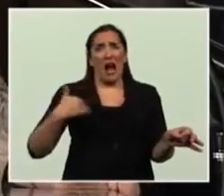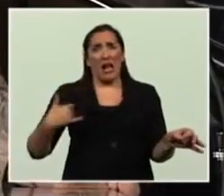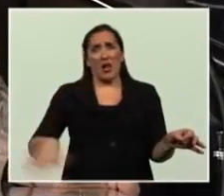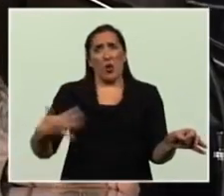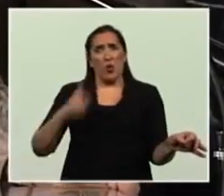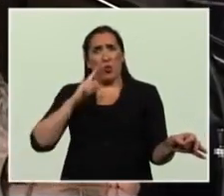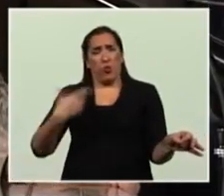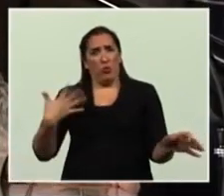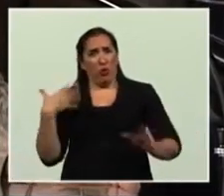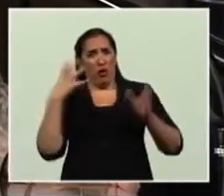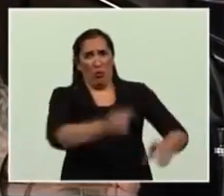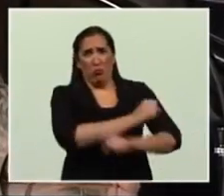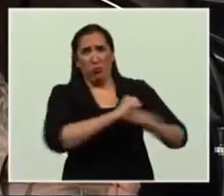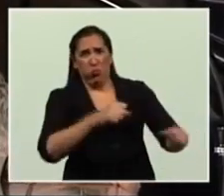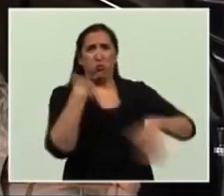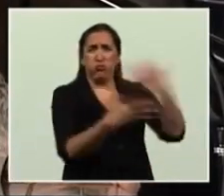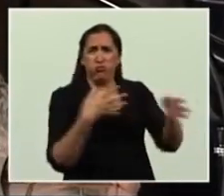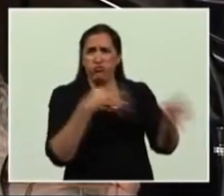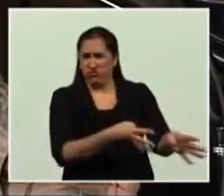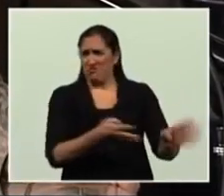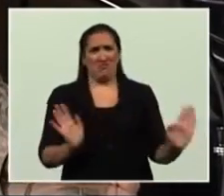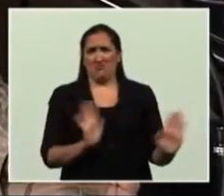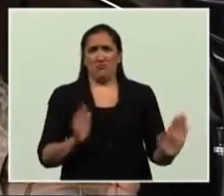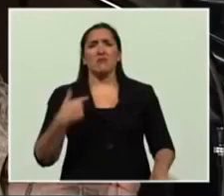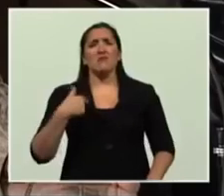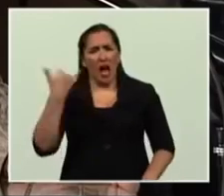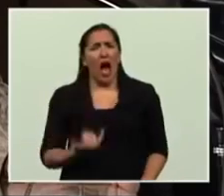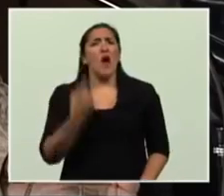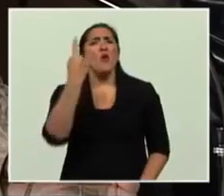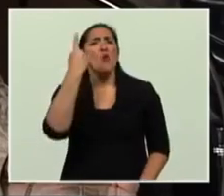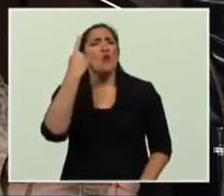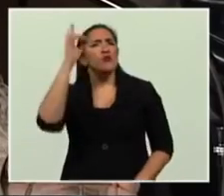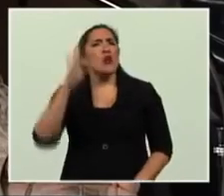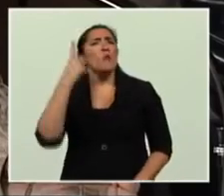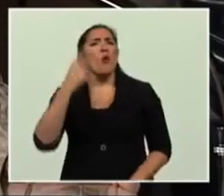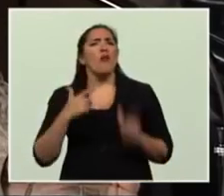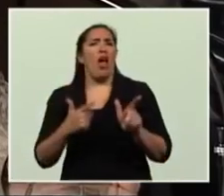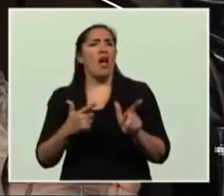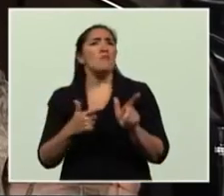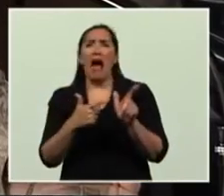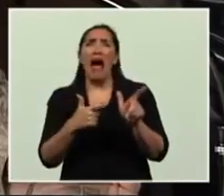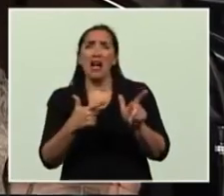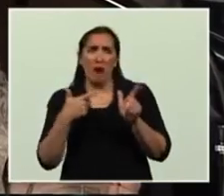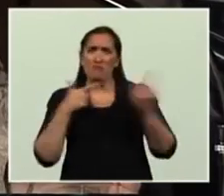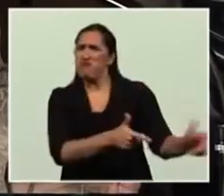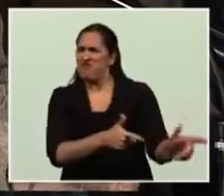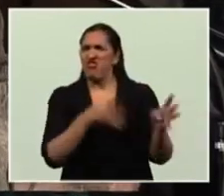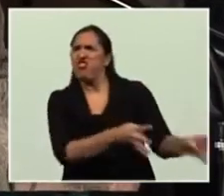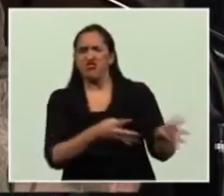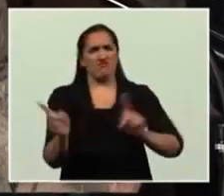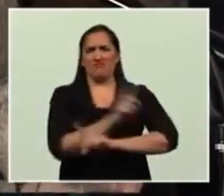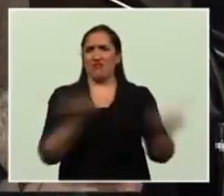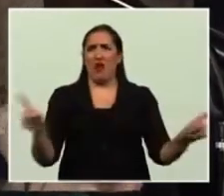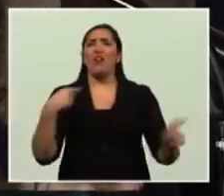tenemos y a la que nunca vamos a renunciar jamás es a la palabra, al